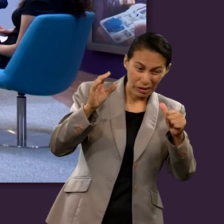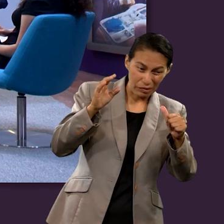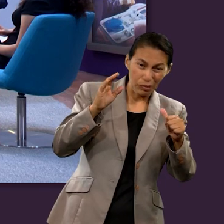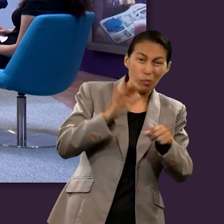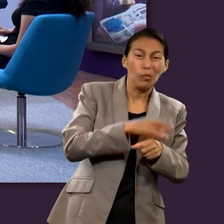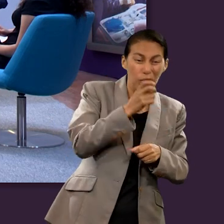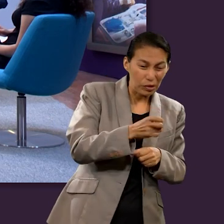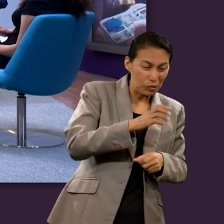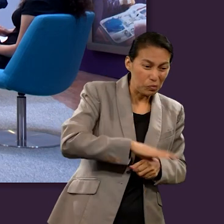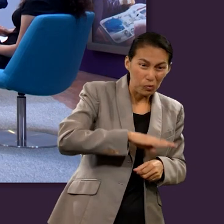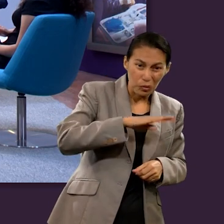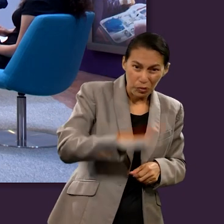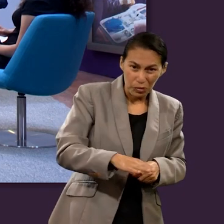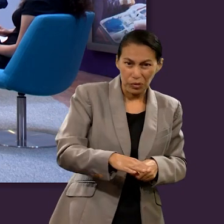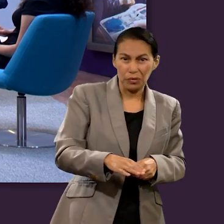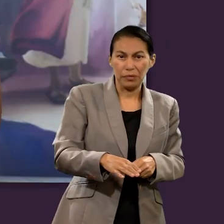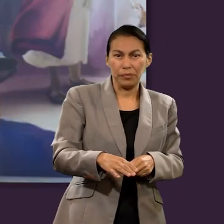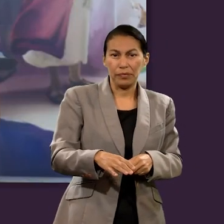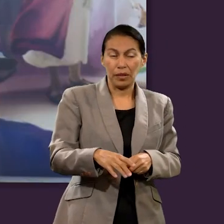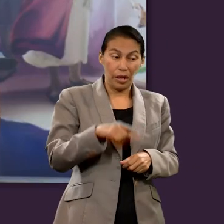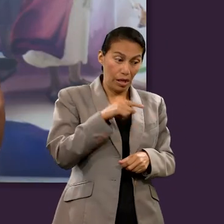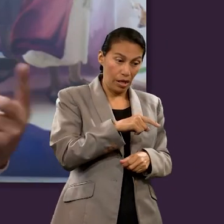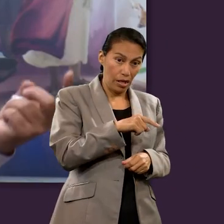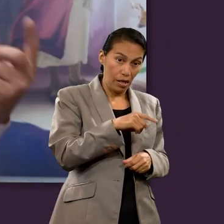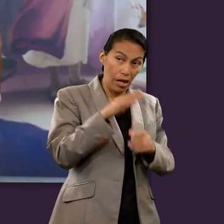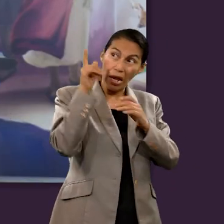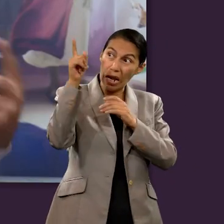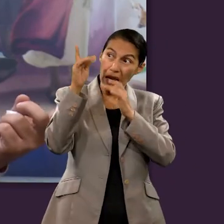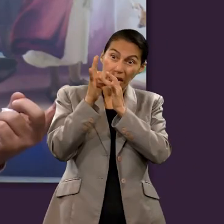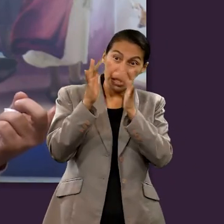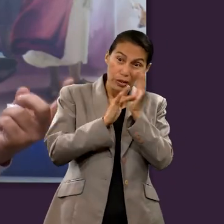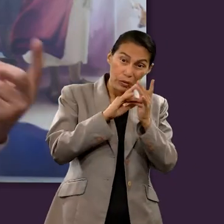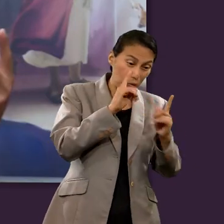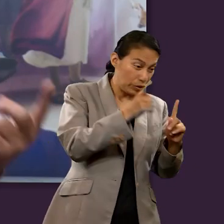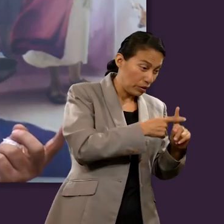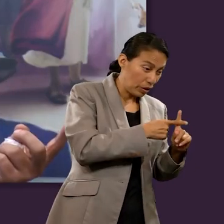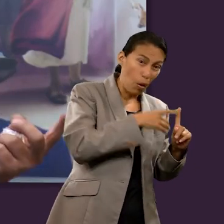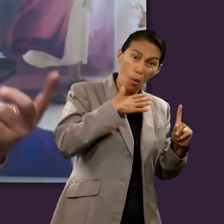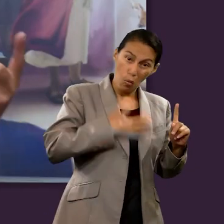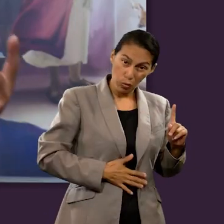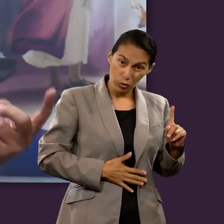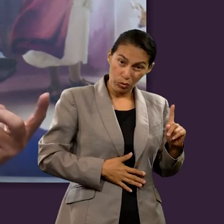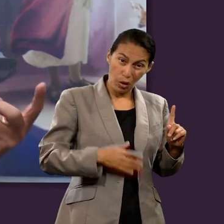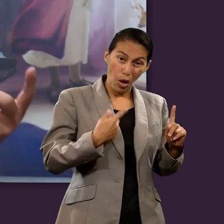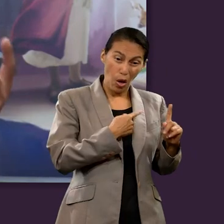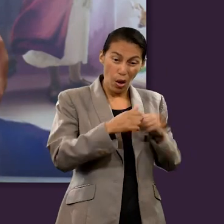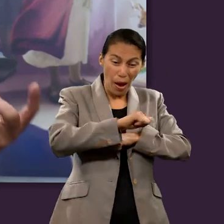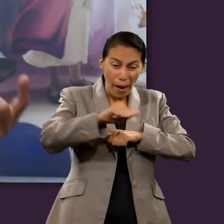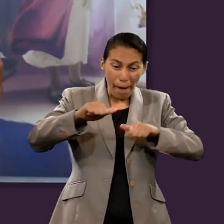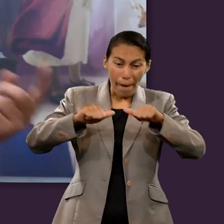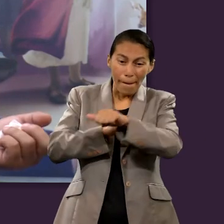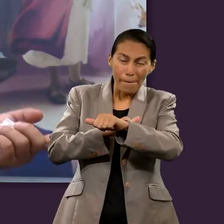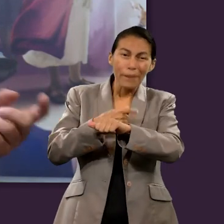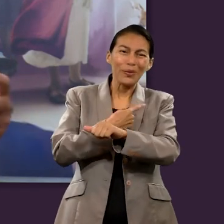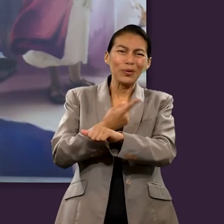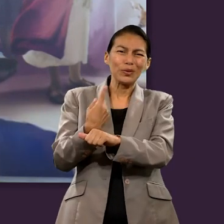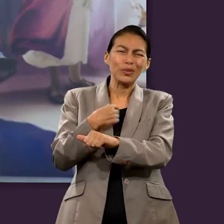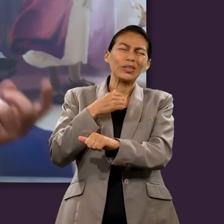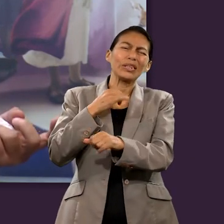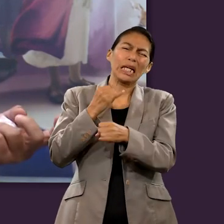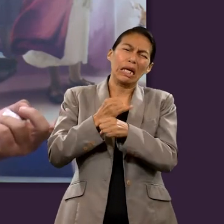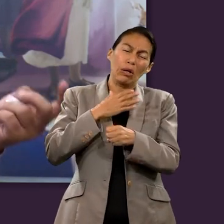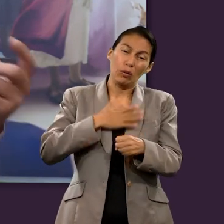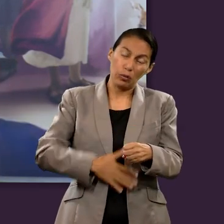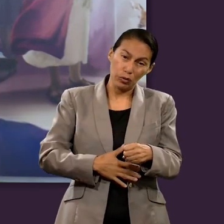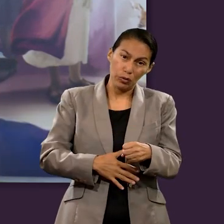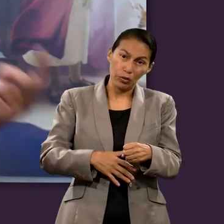primero el justo por los injustos para llevarnos a Dios siendo la verdad muerto en